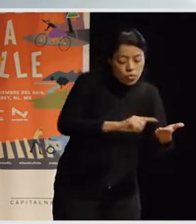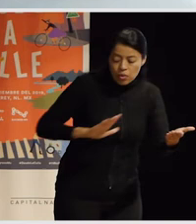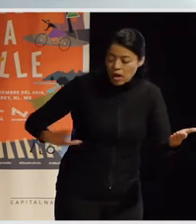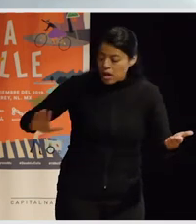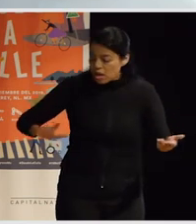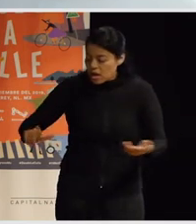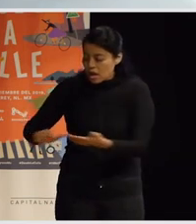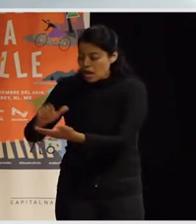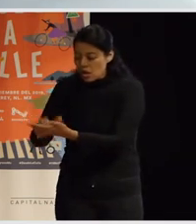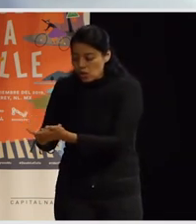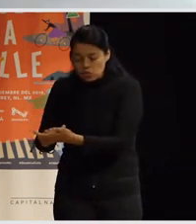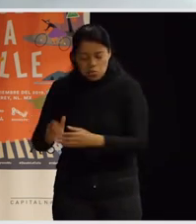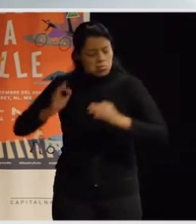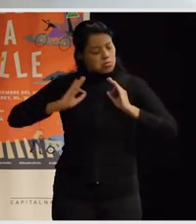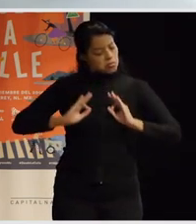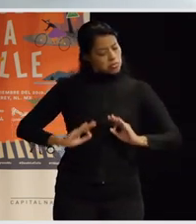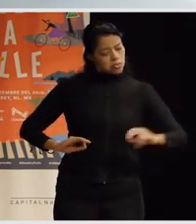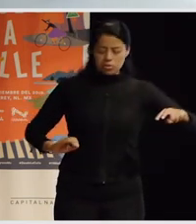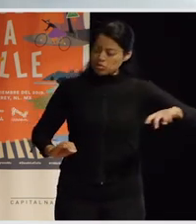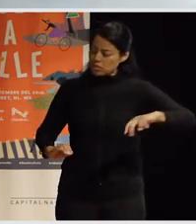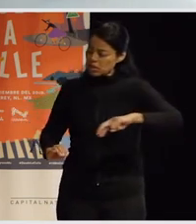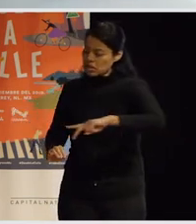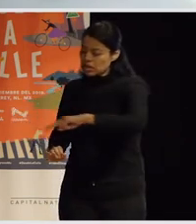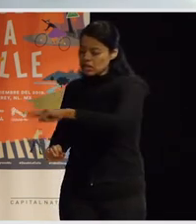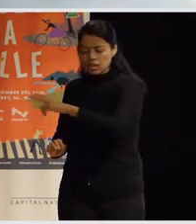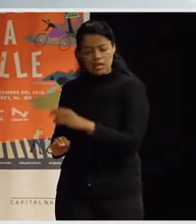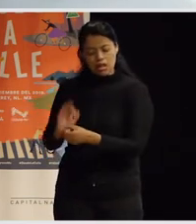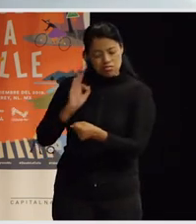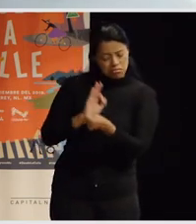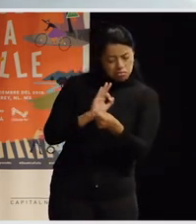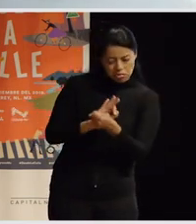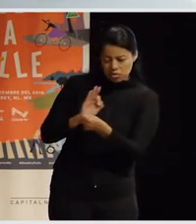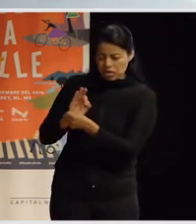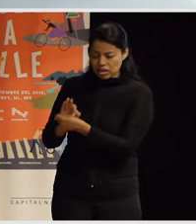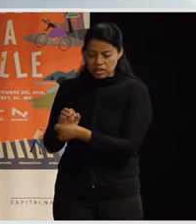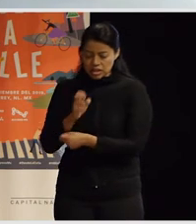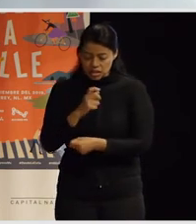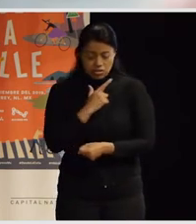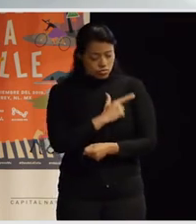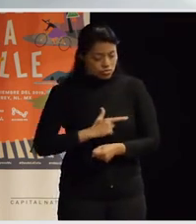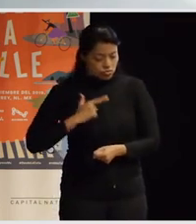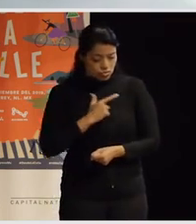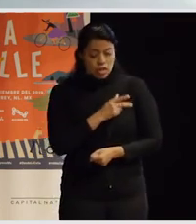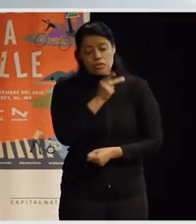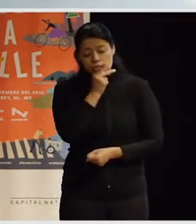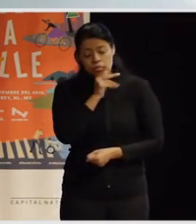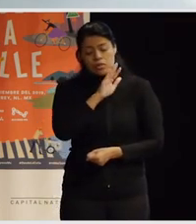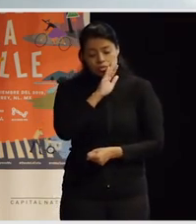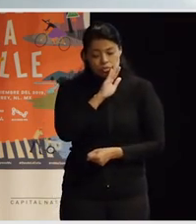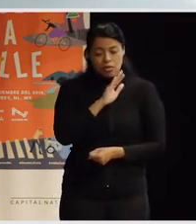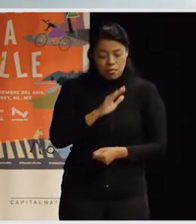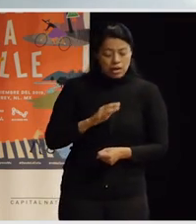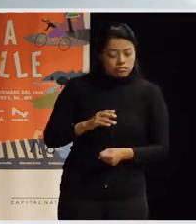amables o más abiertos, ¿no? Que se viera bien, o sea, que tuvieran más sensación de seguridad, sobre todo sus padres y sus madres, para que